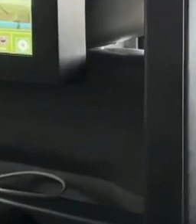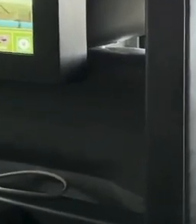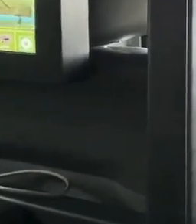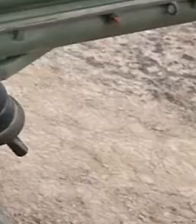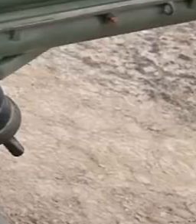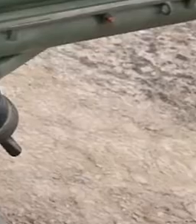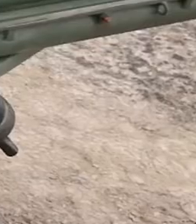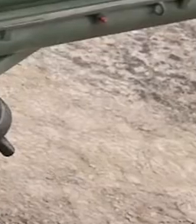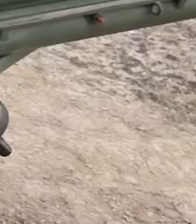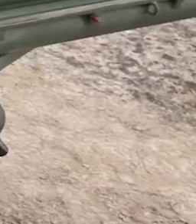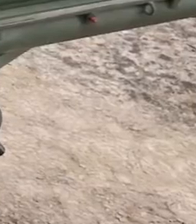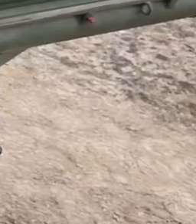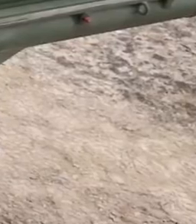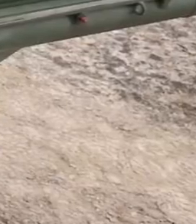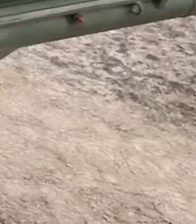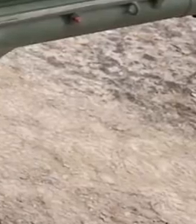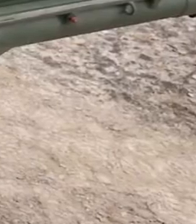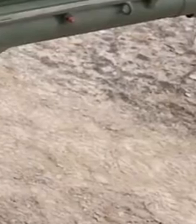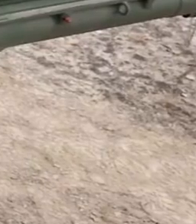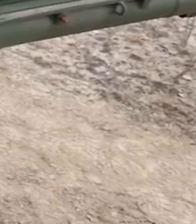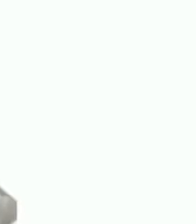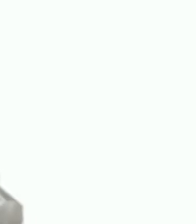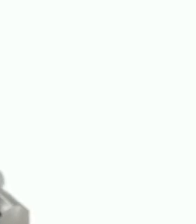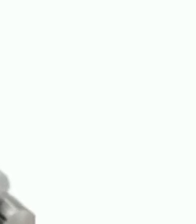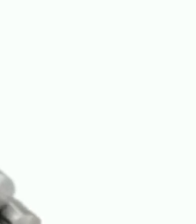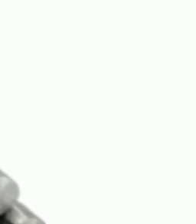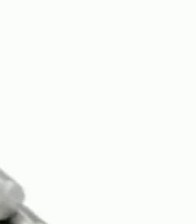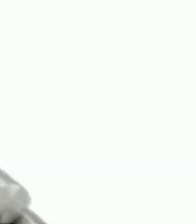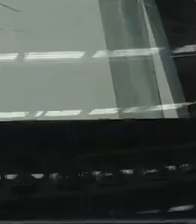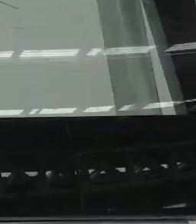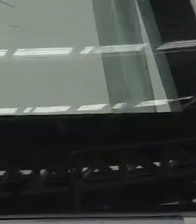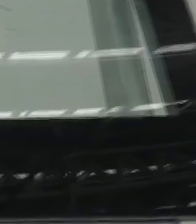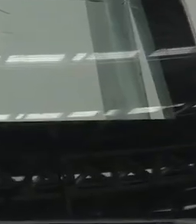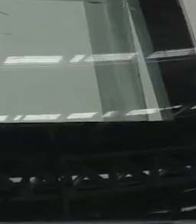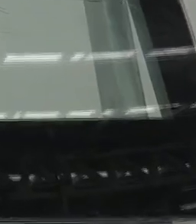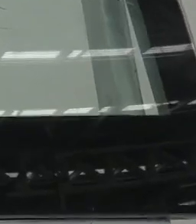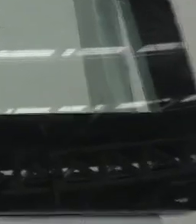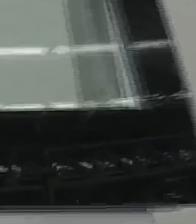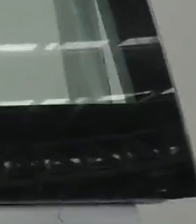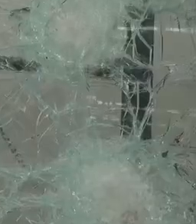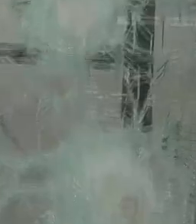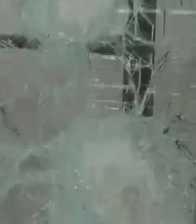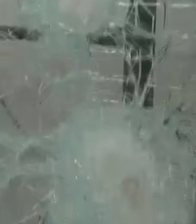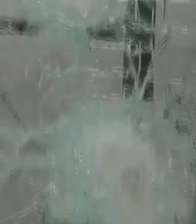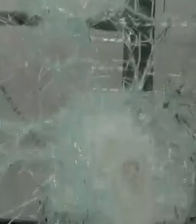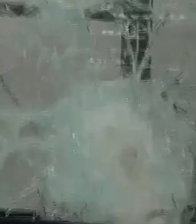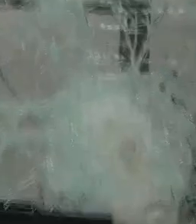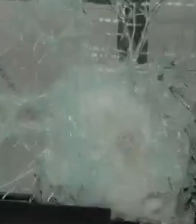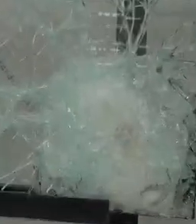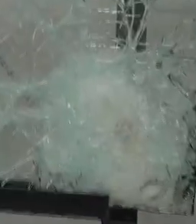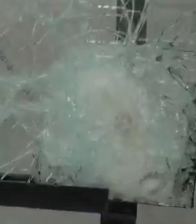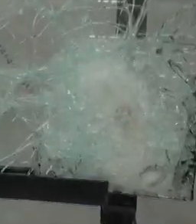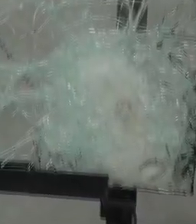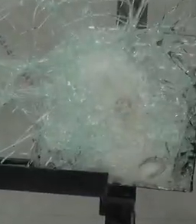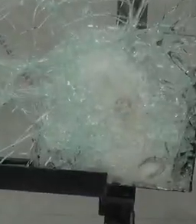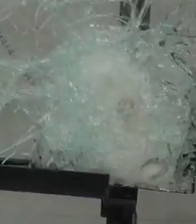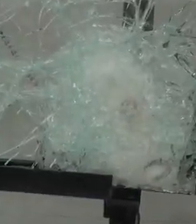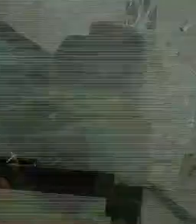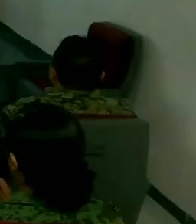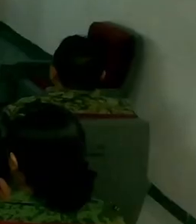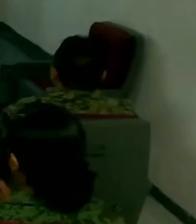remoto de armas, un dispositivo electrónico de puntería, así como aceros y vidrios blindados para uso militar.